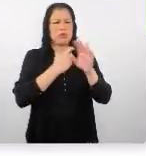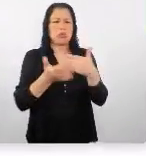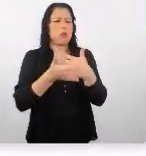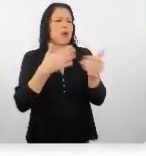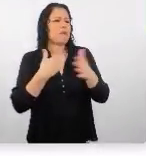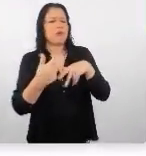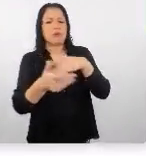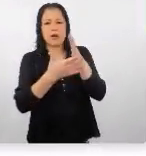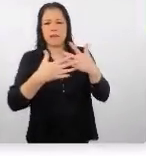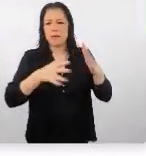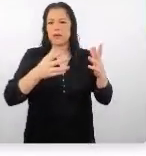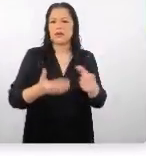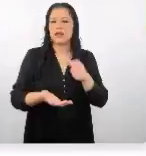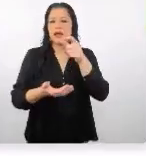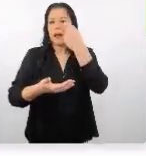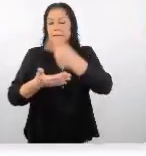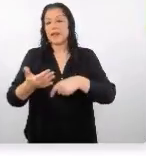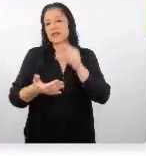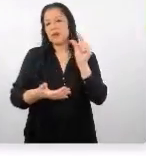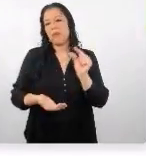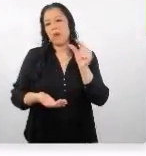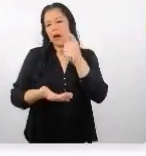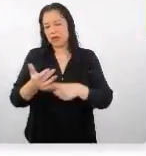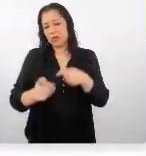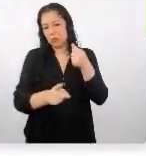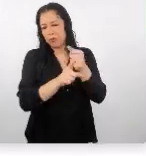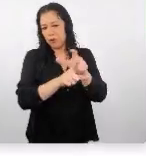es algo muy barato para ellos eso es lo que producen